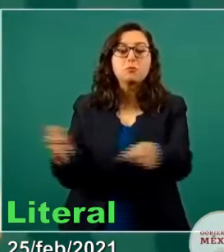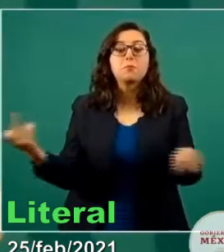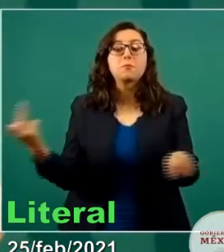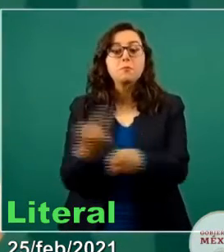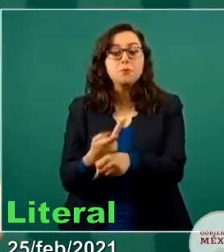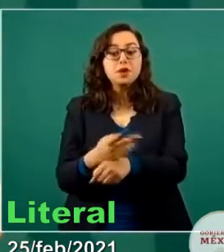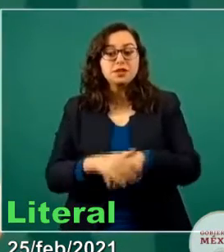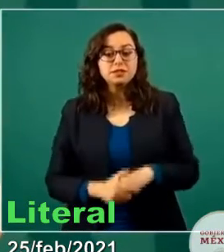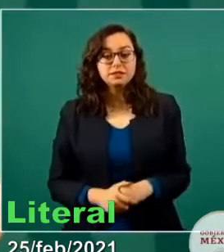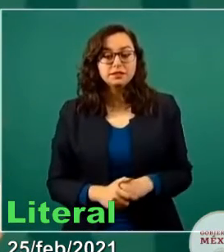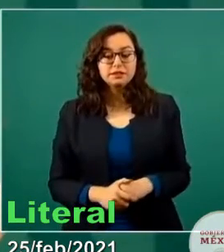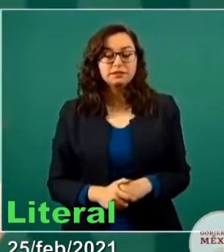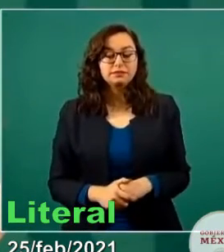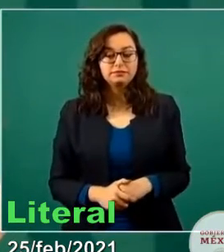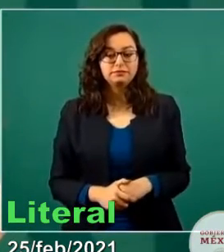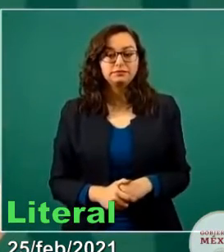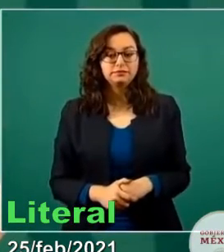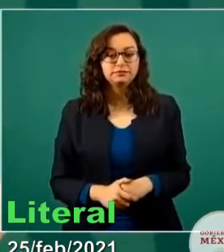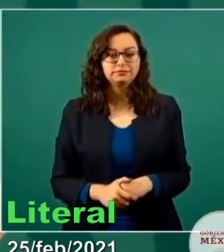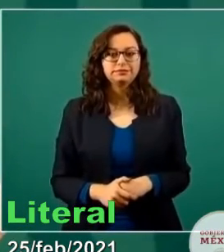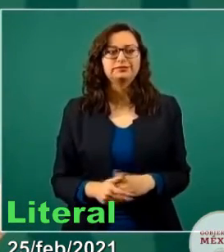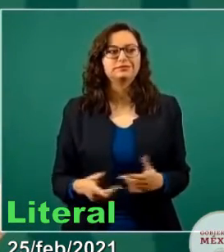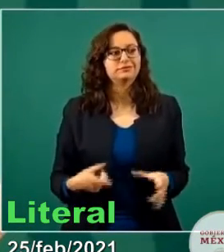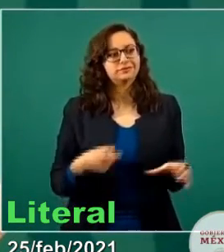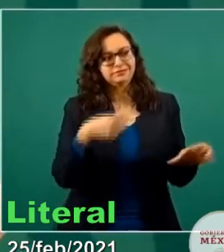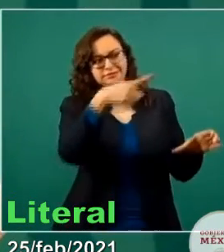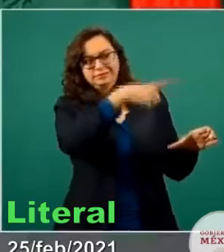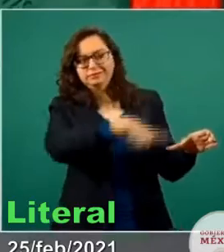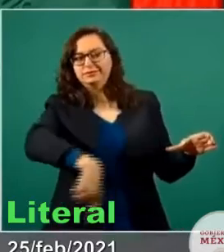toda la oposición.